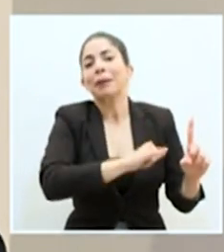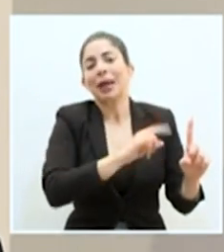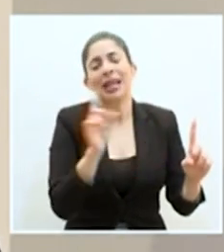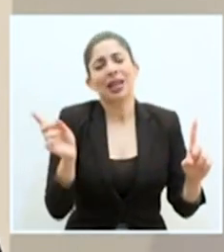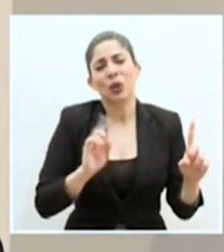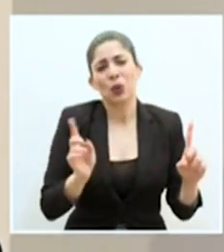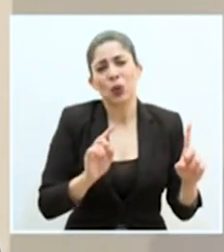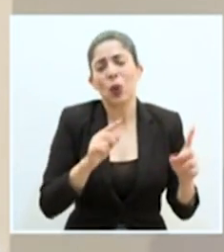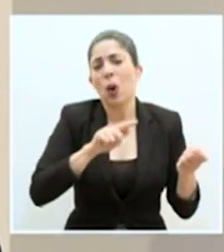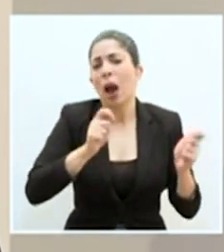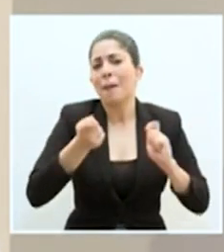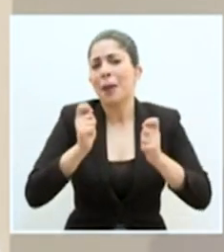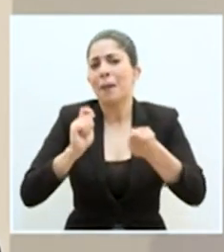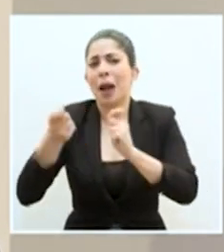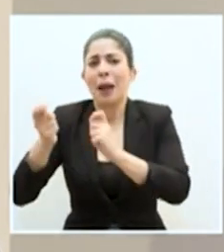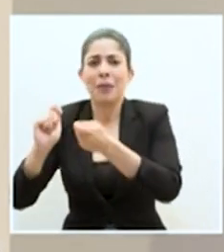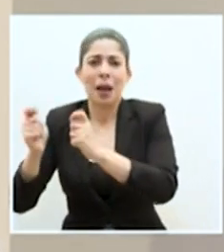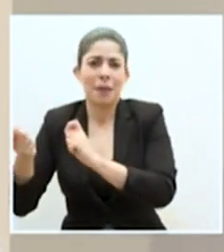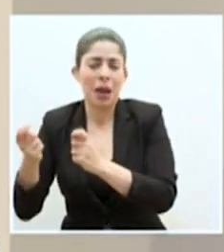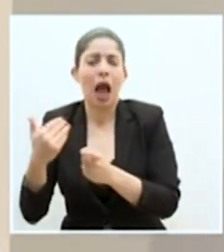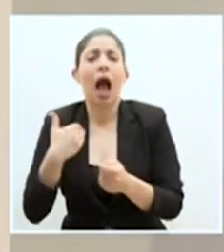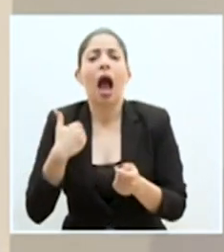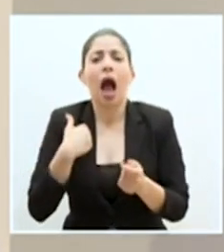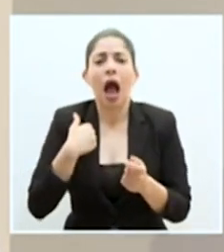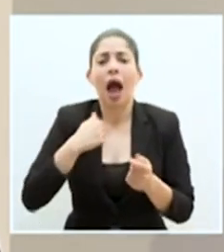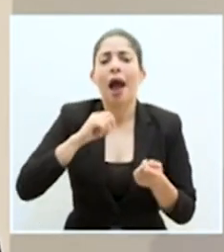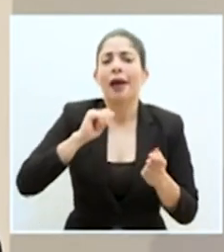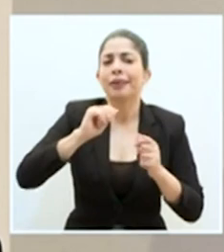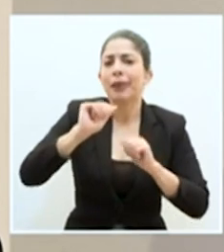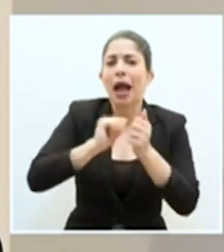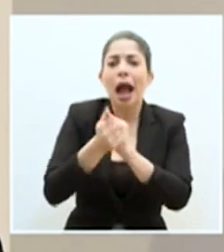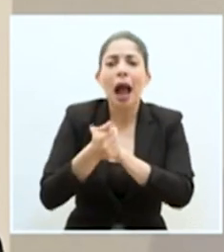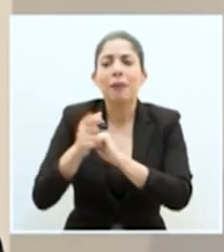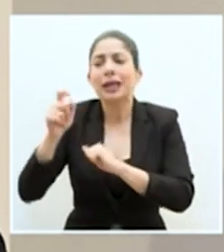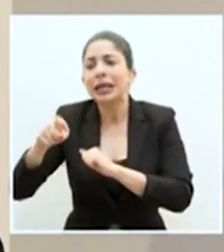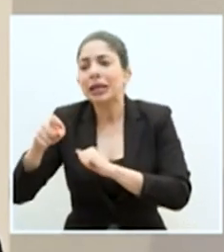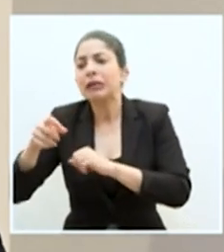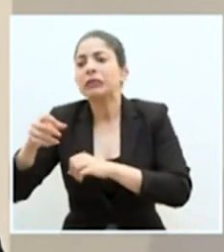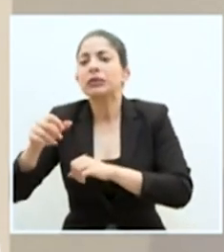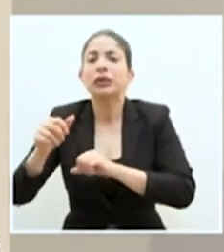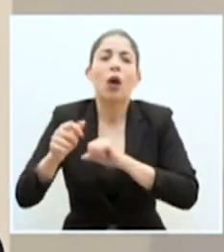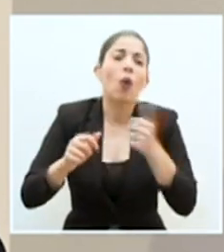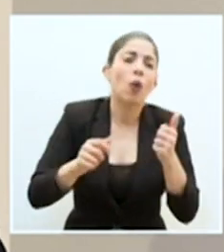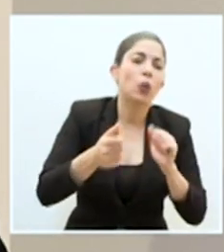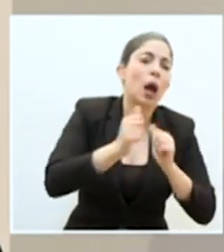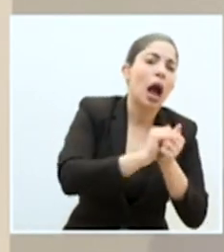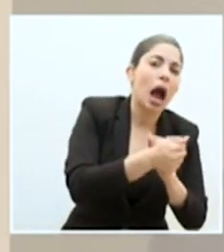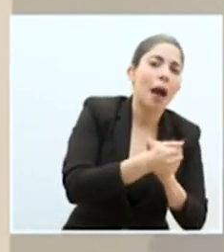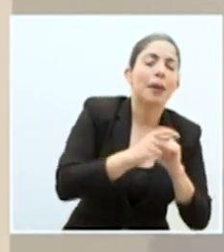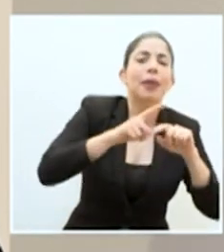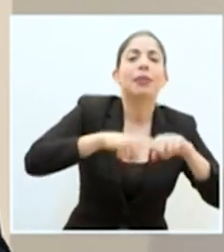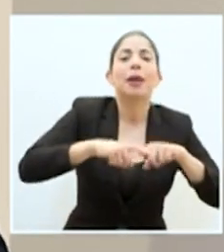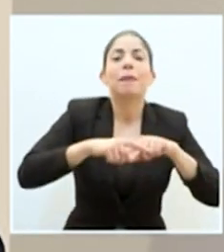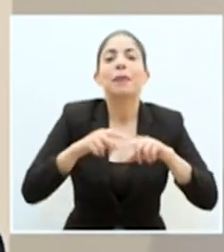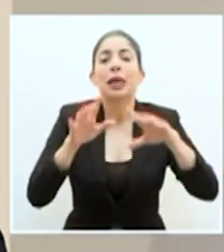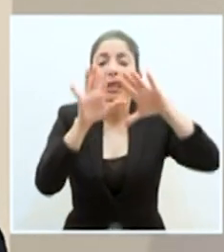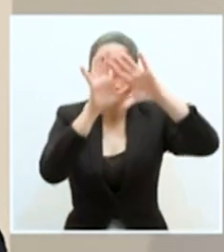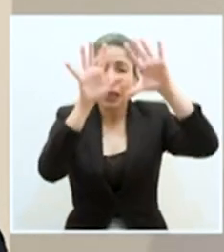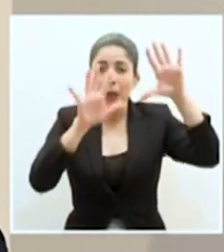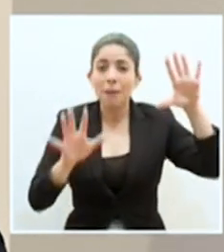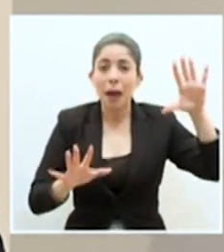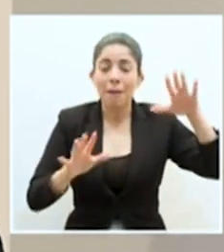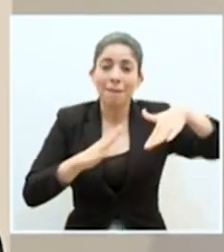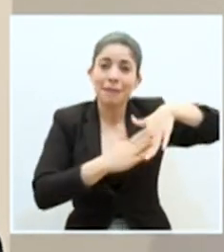Esto puede ser dinámico, va a tener cierta rotación y van a haber necesidades que se van a manifestar de acuerdo donde esté afectando más